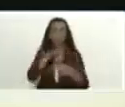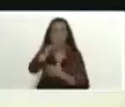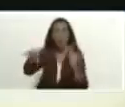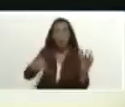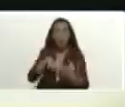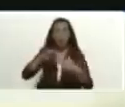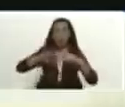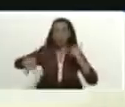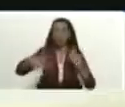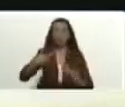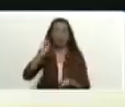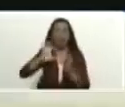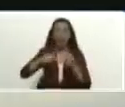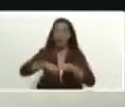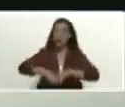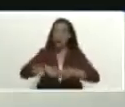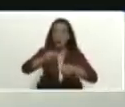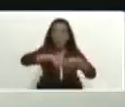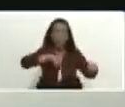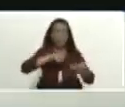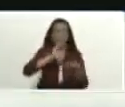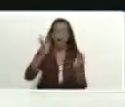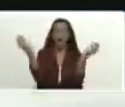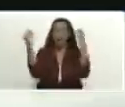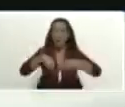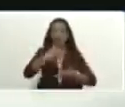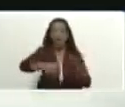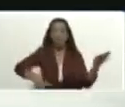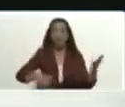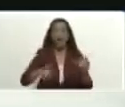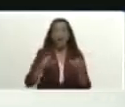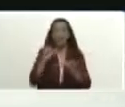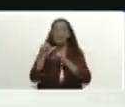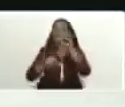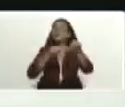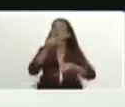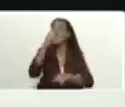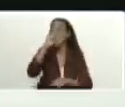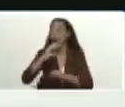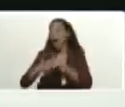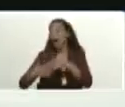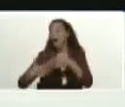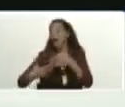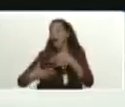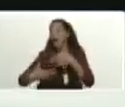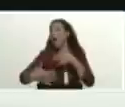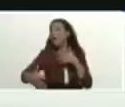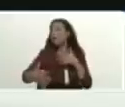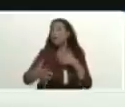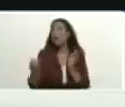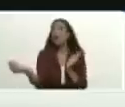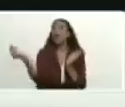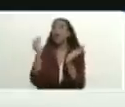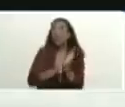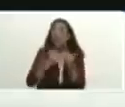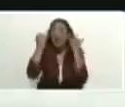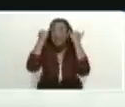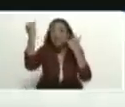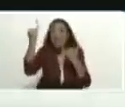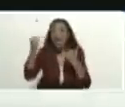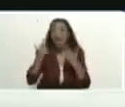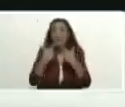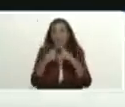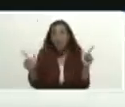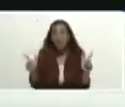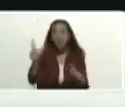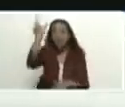divisiones y cuántos siglos pasaron para que la idea bolivariana